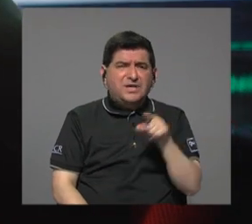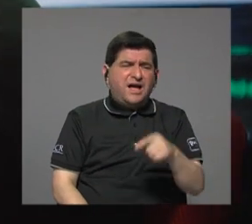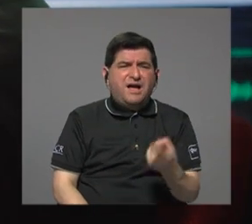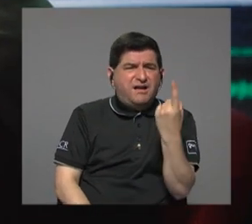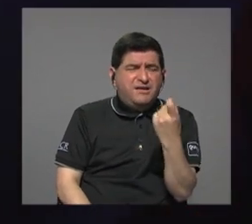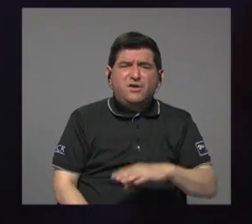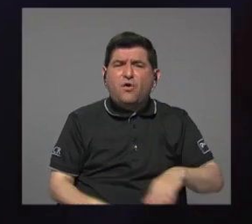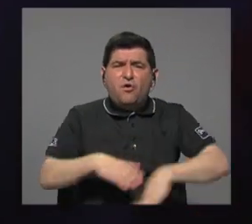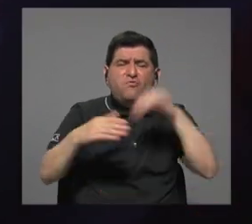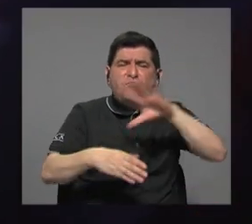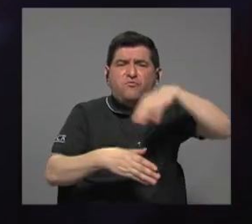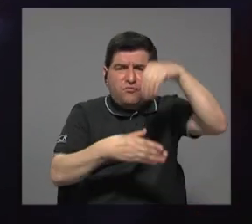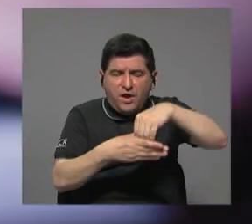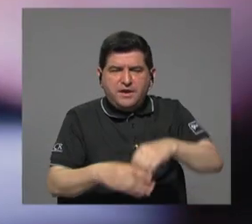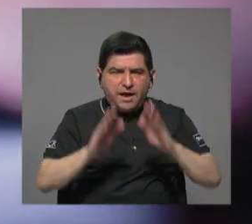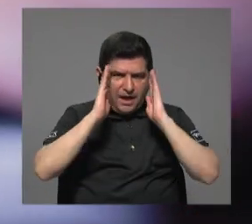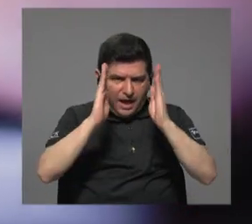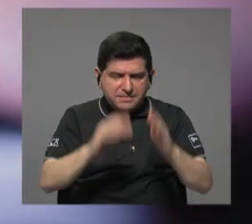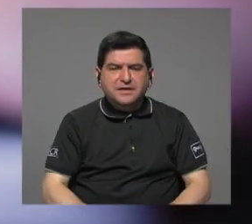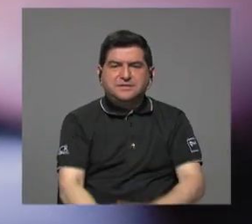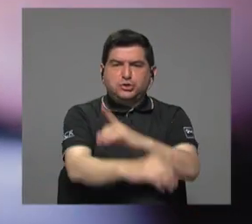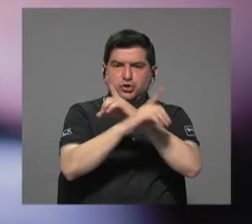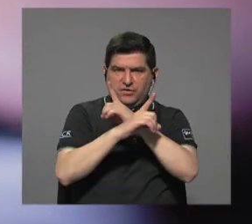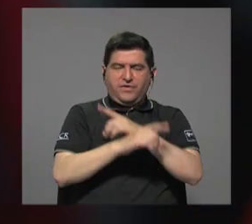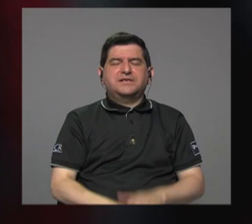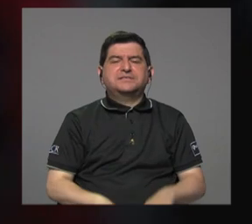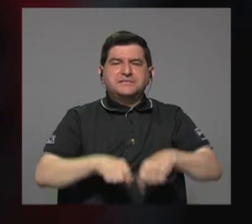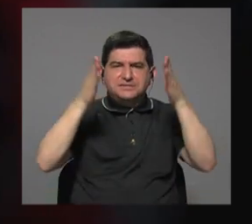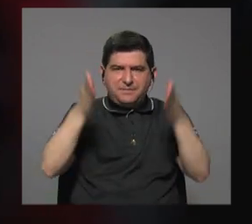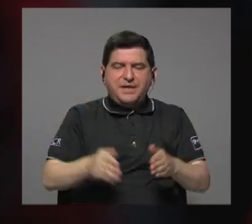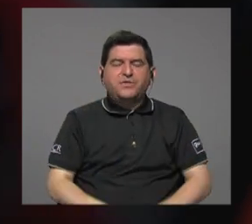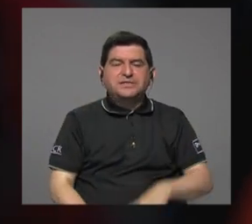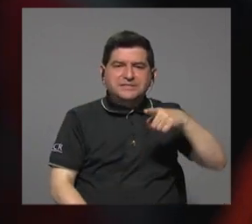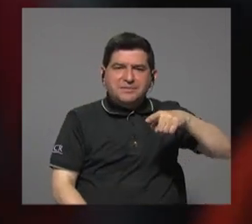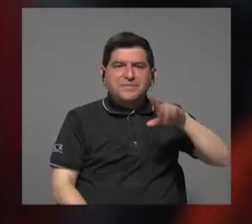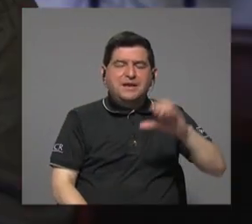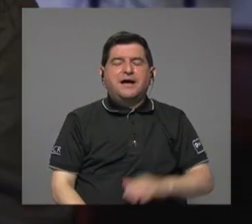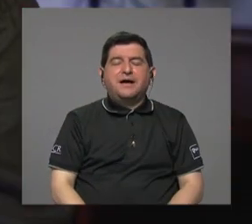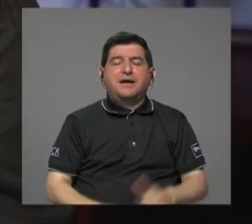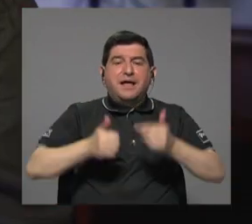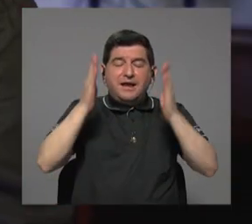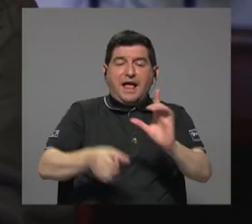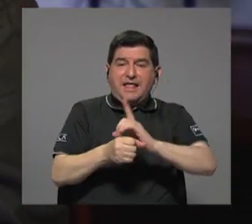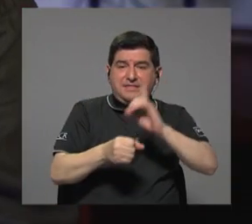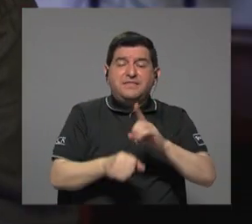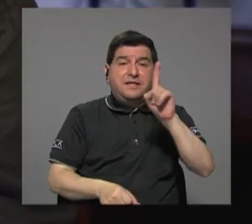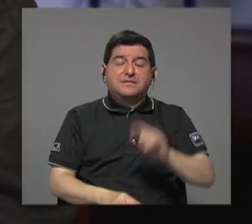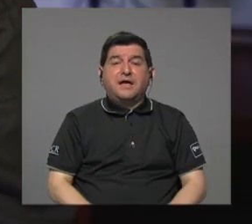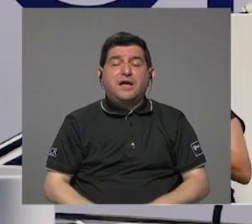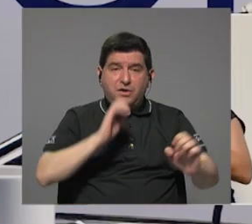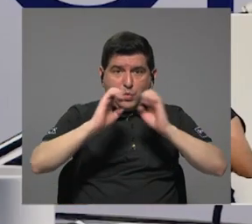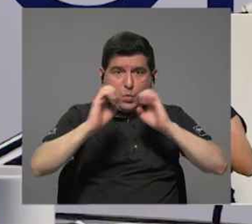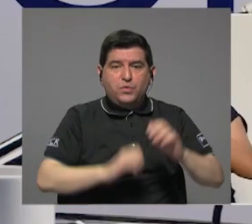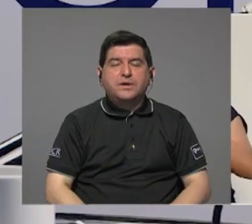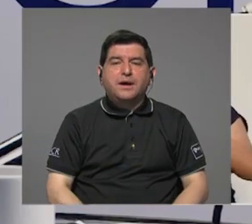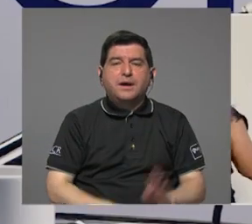sacados de contexto. Prestamos atención a la defensa que hizo la periodista y aspirante a diputada Pilar Cisneros en una reciente entrevista.